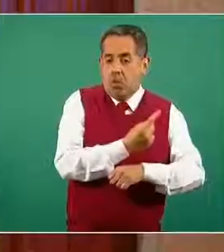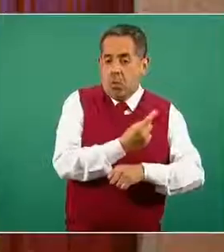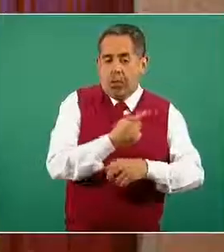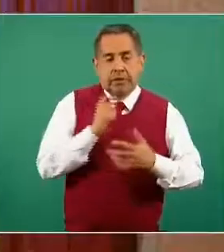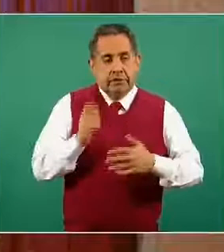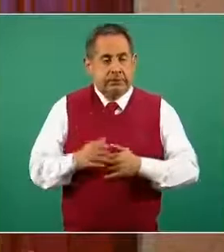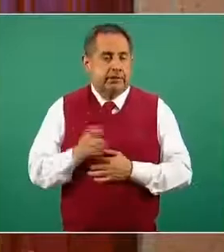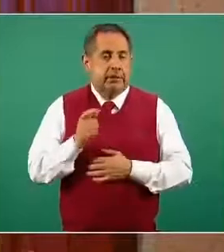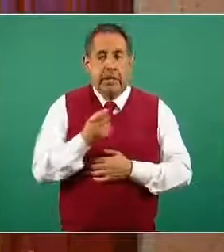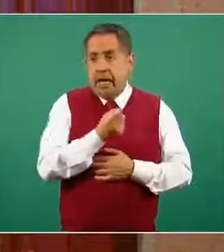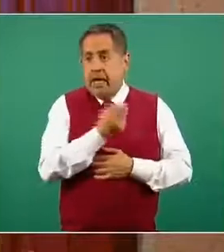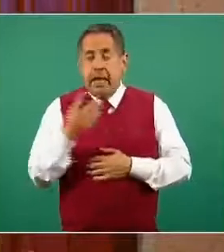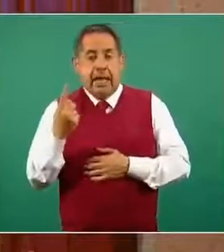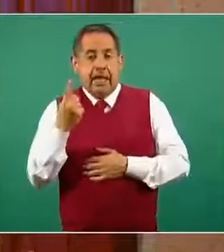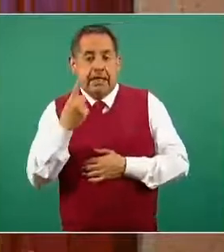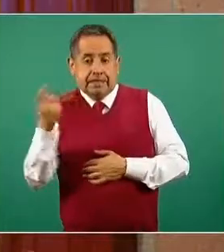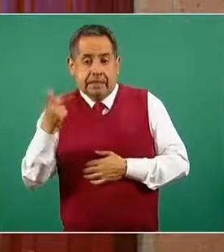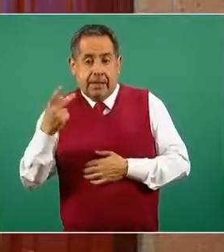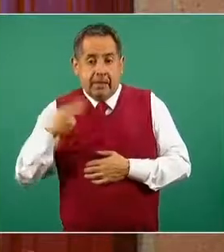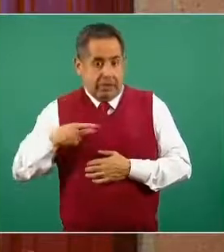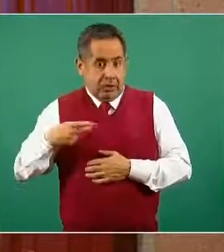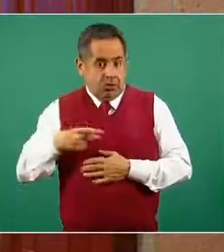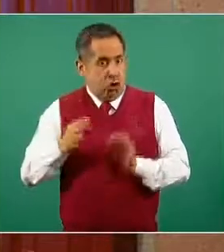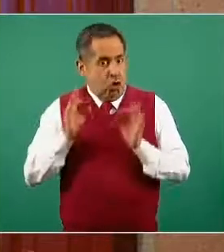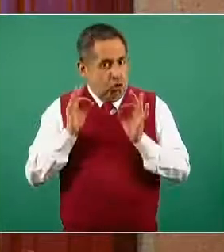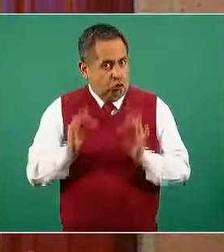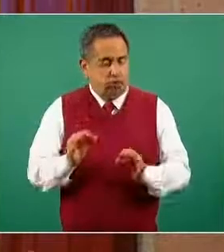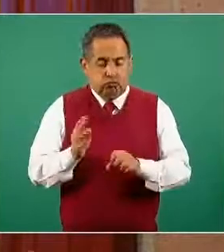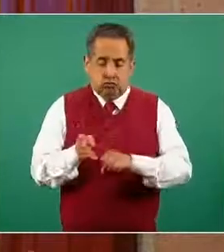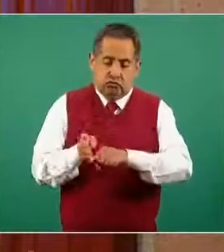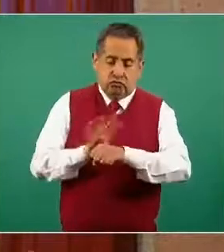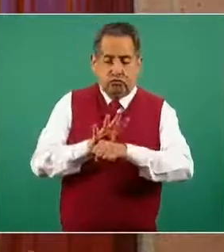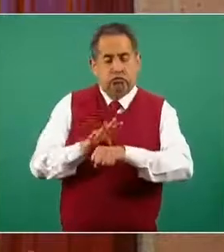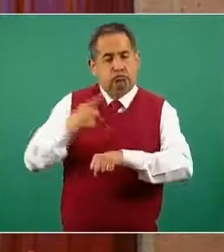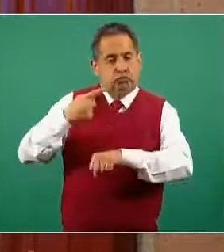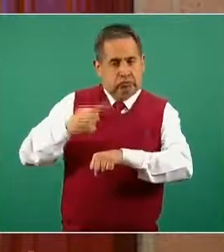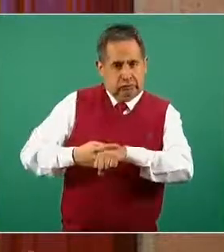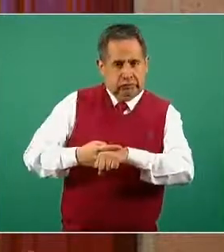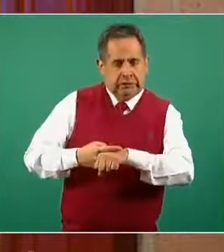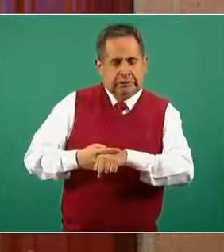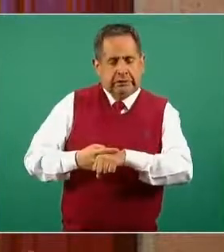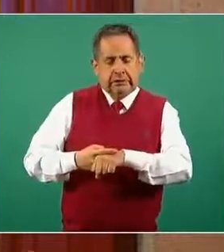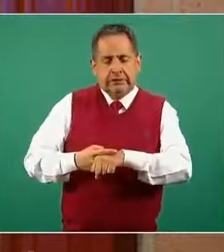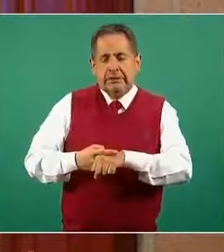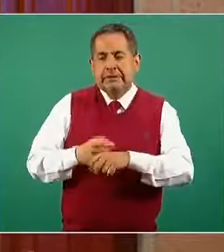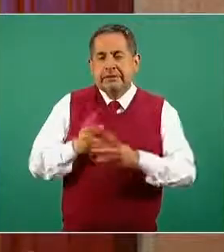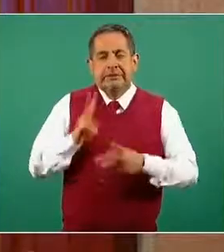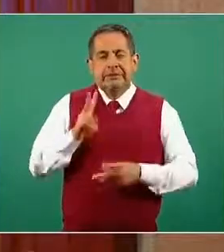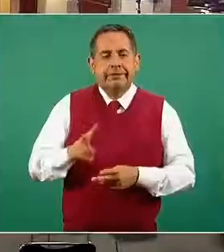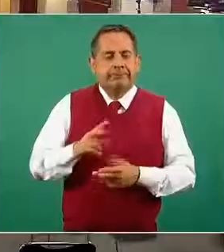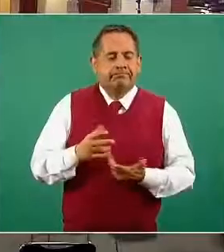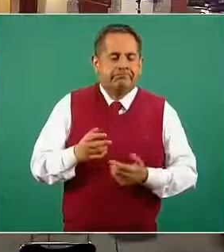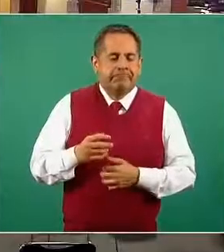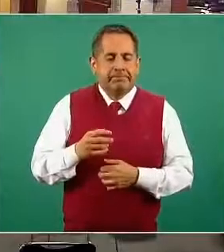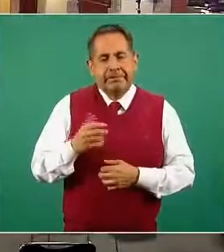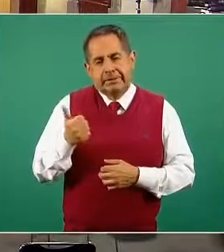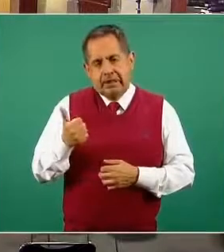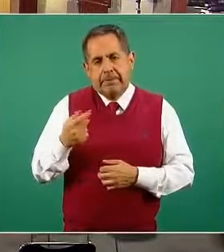cien personas que se confirman a COVID diecinueve en la semana dos, lamentablemente seis